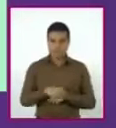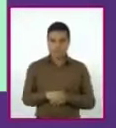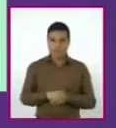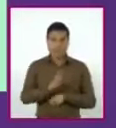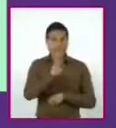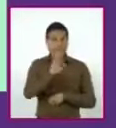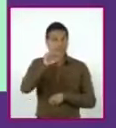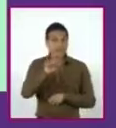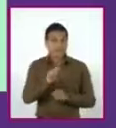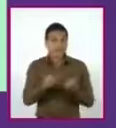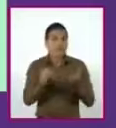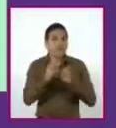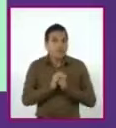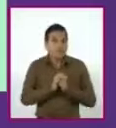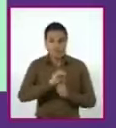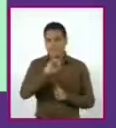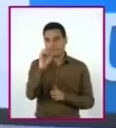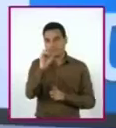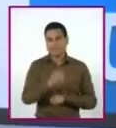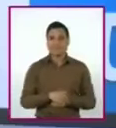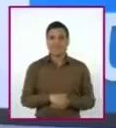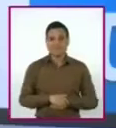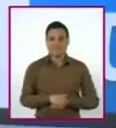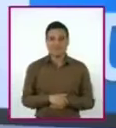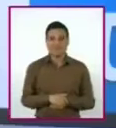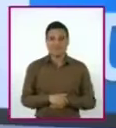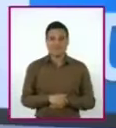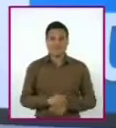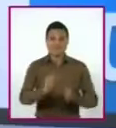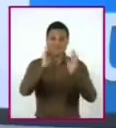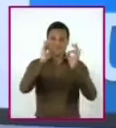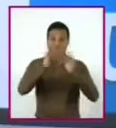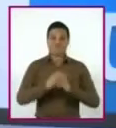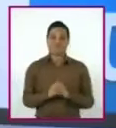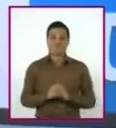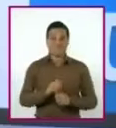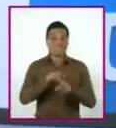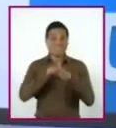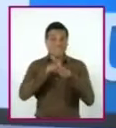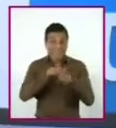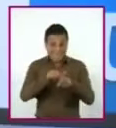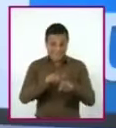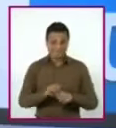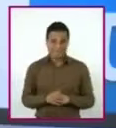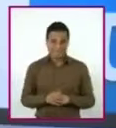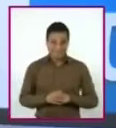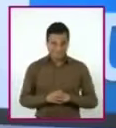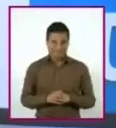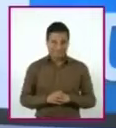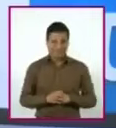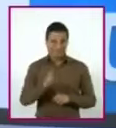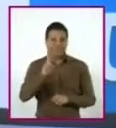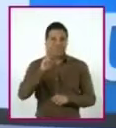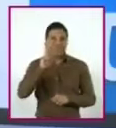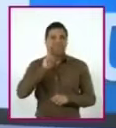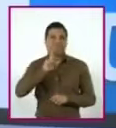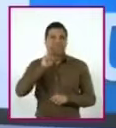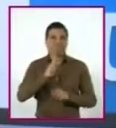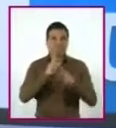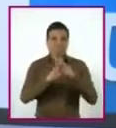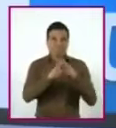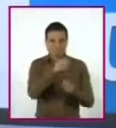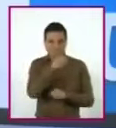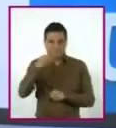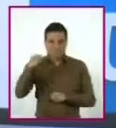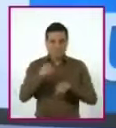es igual a cero. ¡Excelente! Continuemos con el trabajo para solucionar la ecuación del